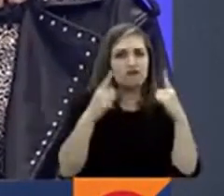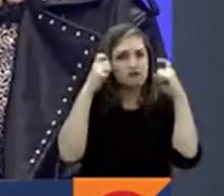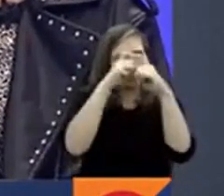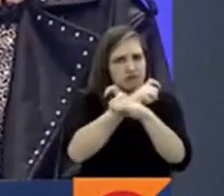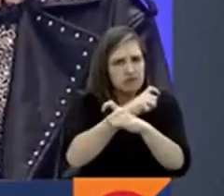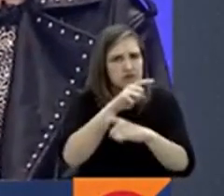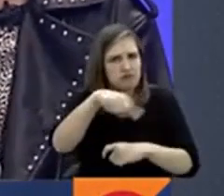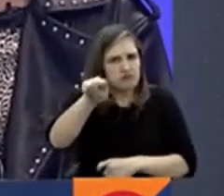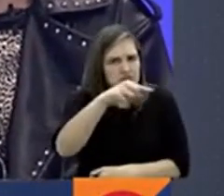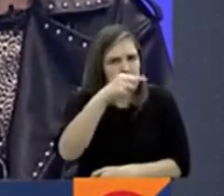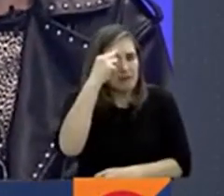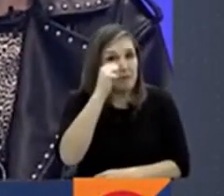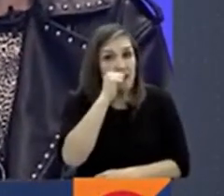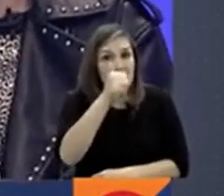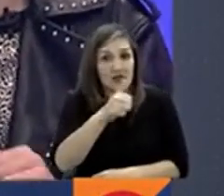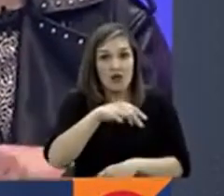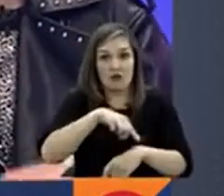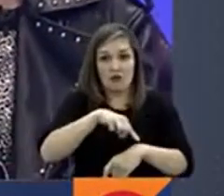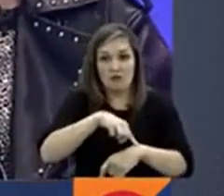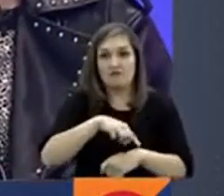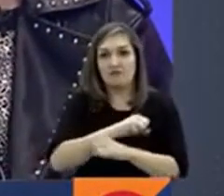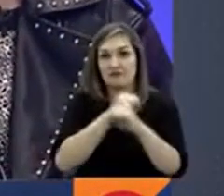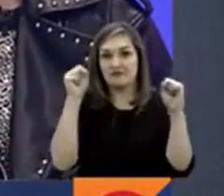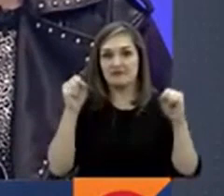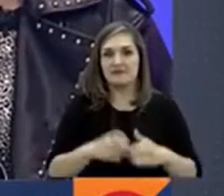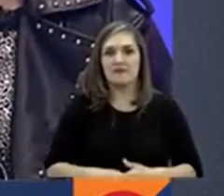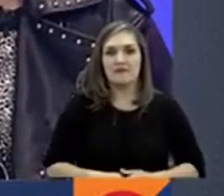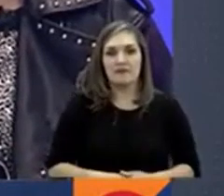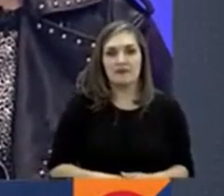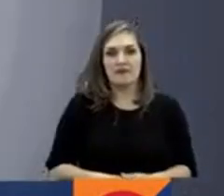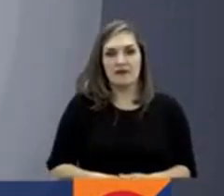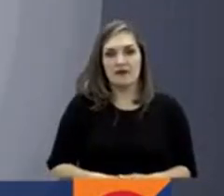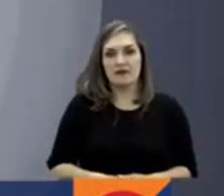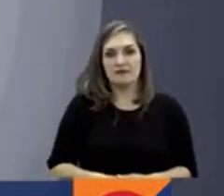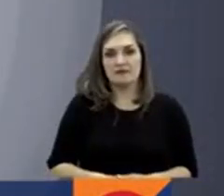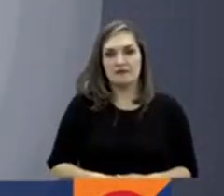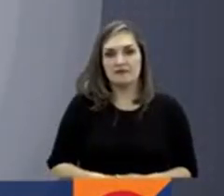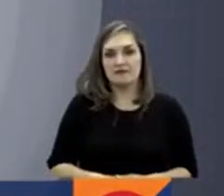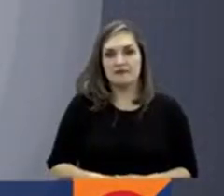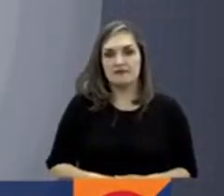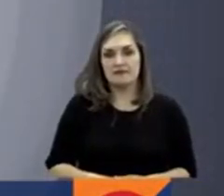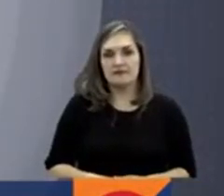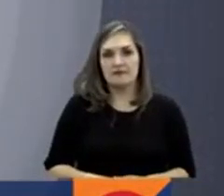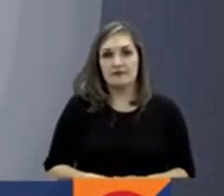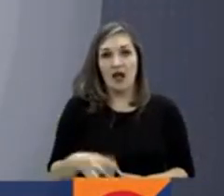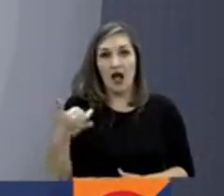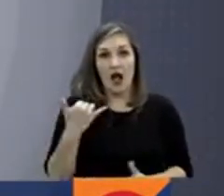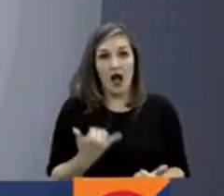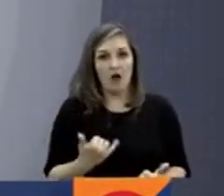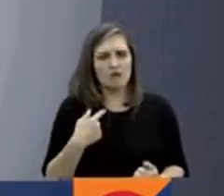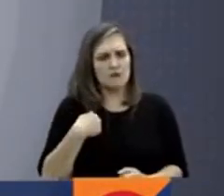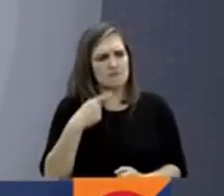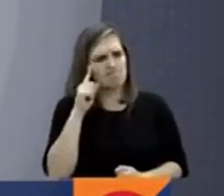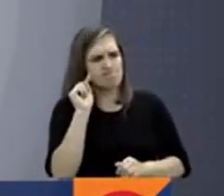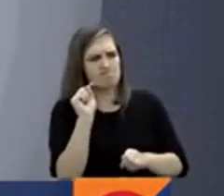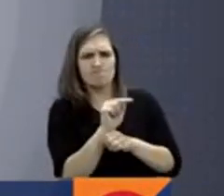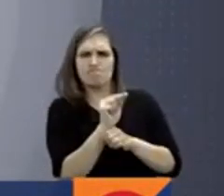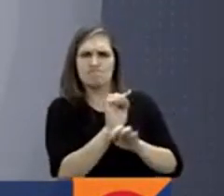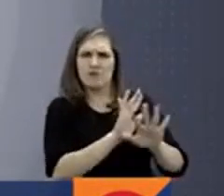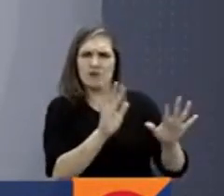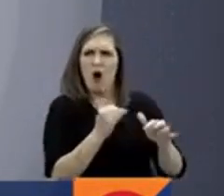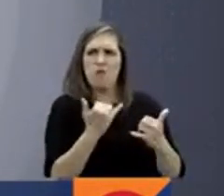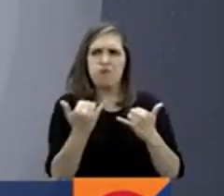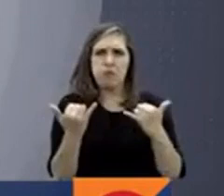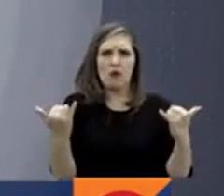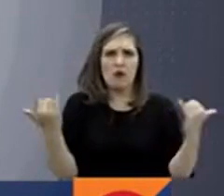pensar y, sobre todo, vamos a aprender más. ¿Qué cuestionamos? ¿Qué nos ponen a prueba? ¿Qué pasan en tantos espacios?